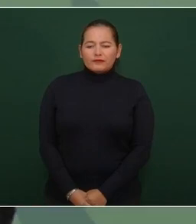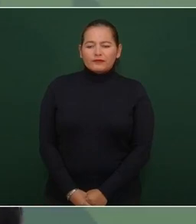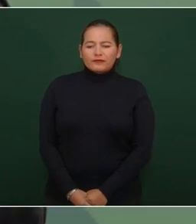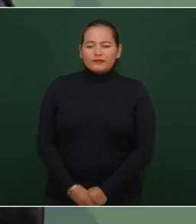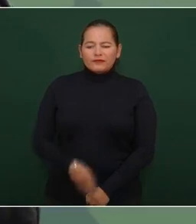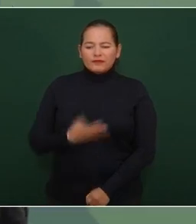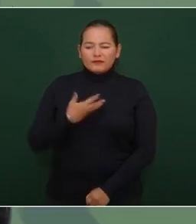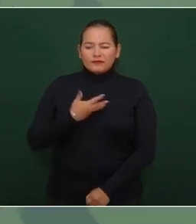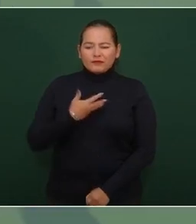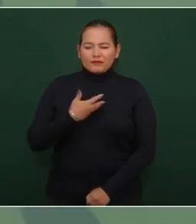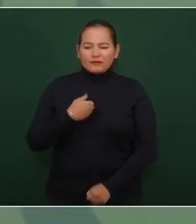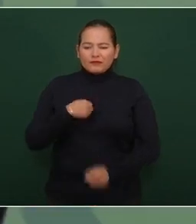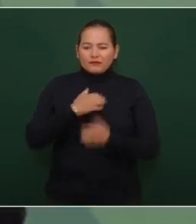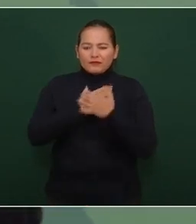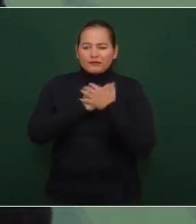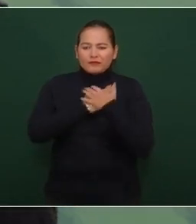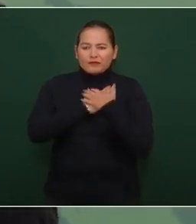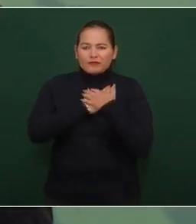hice así